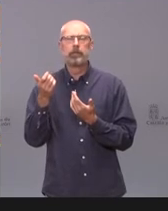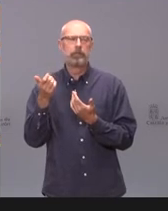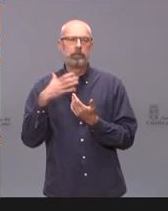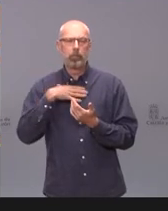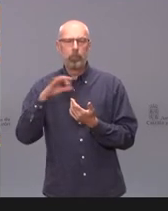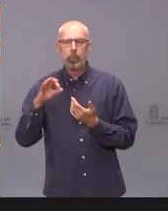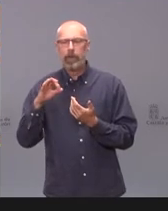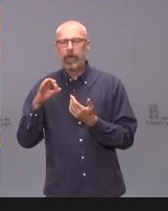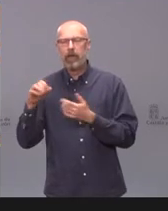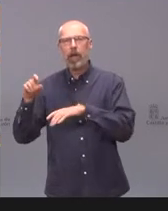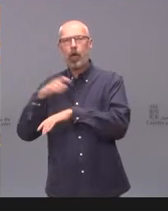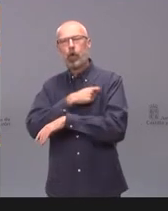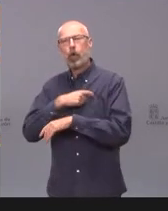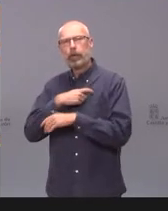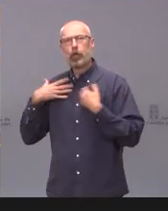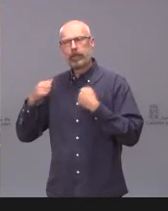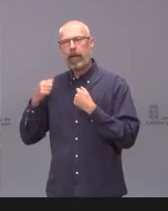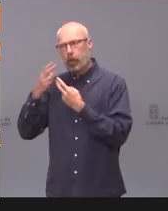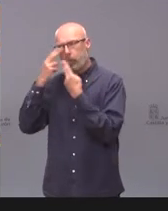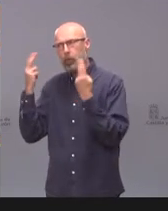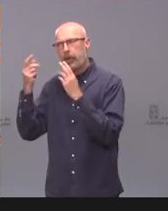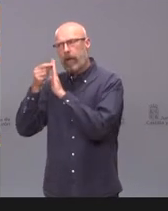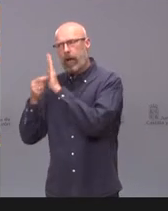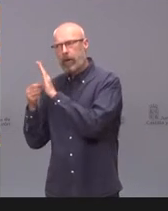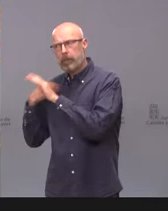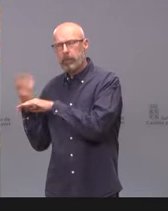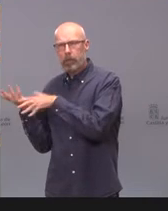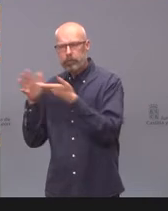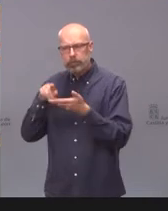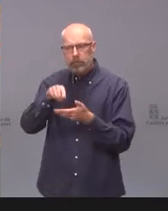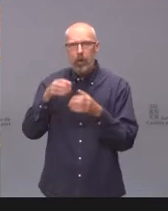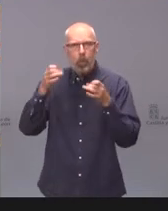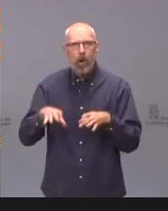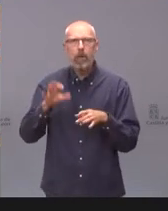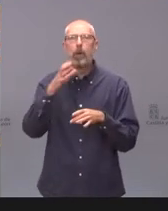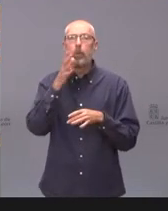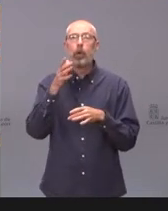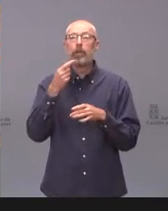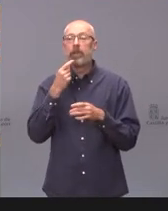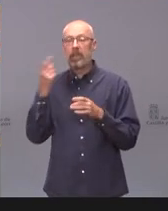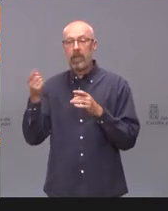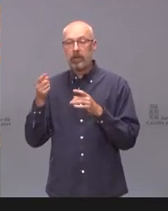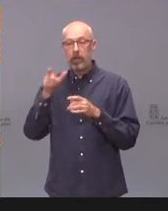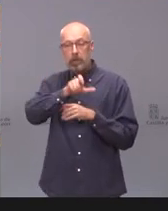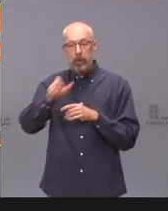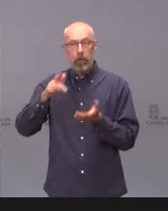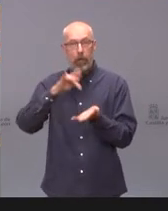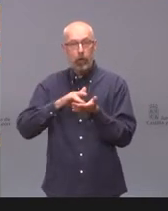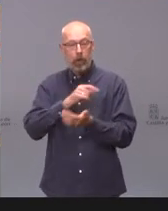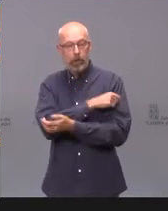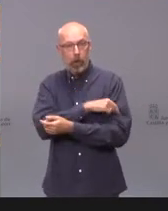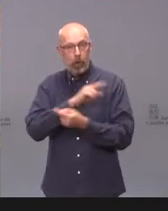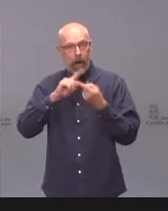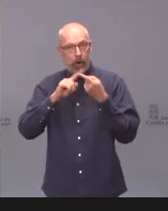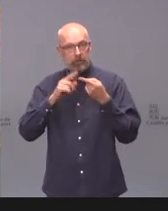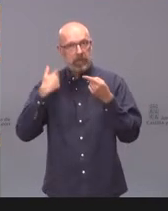decide la Comisión de Salud Pública. La Sociedad Española de Inmunología dice que no hay ningún problema en que reciban una segunda dosis de AstraZeneca. Pero no sé